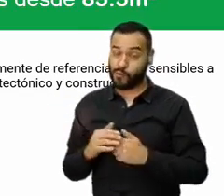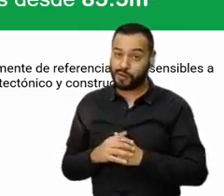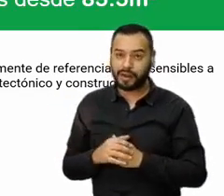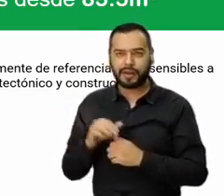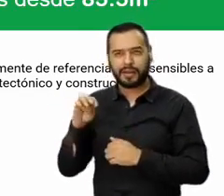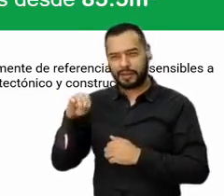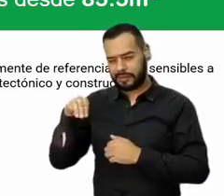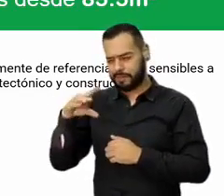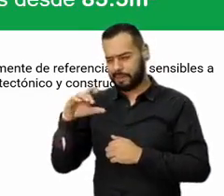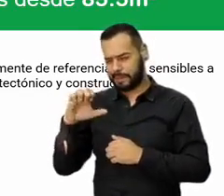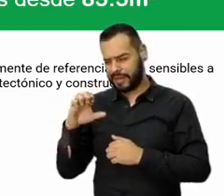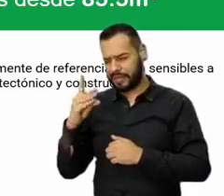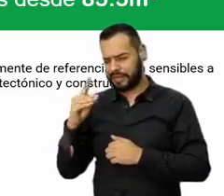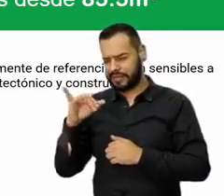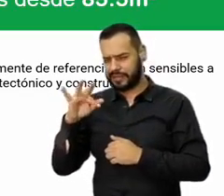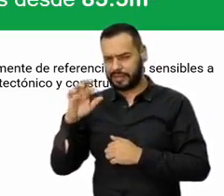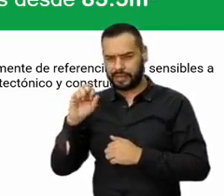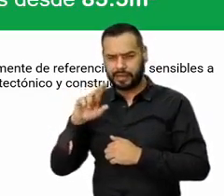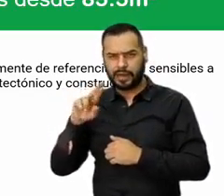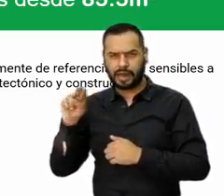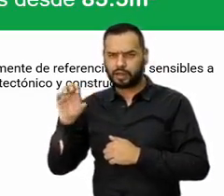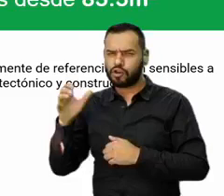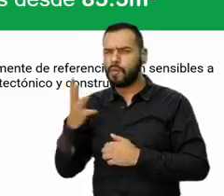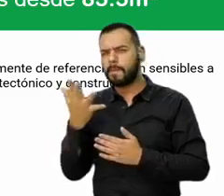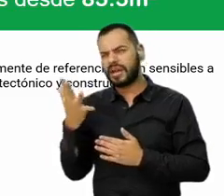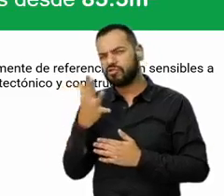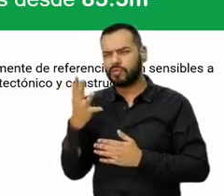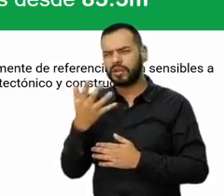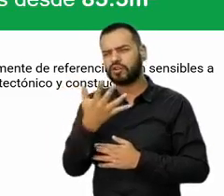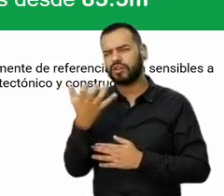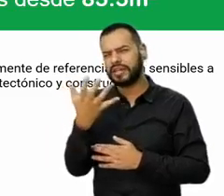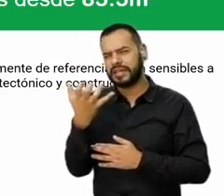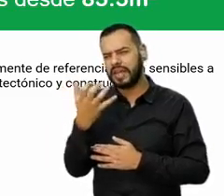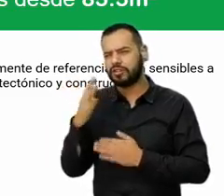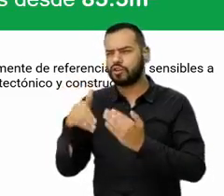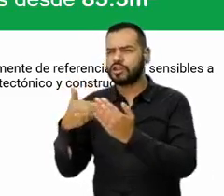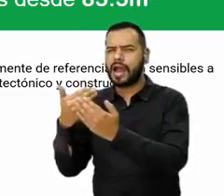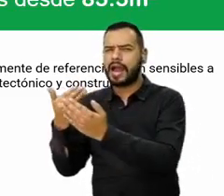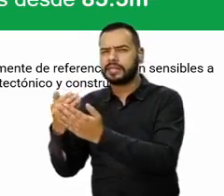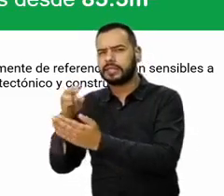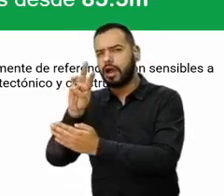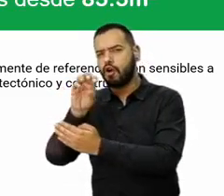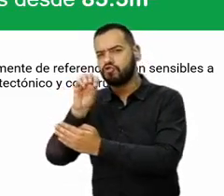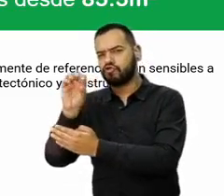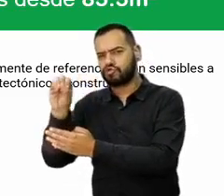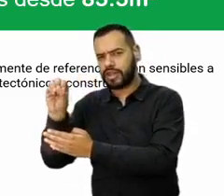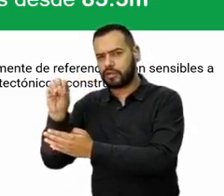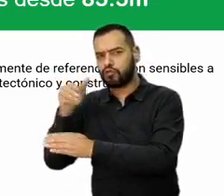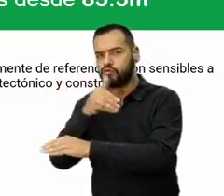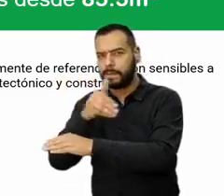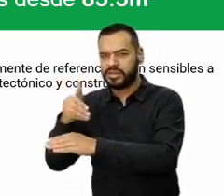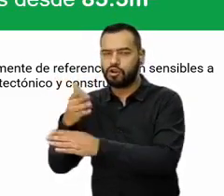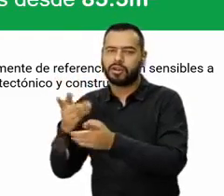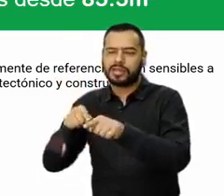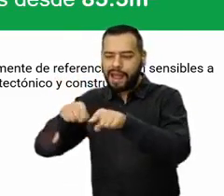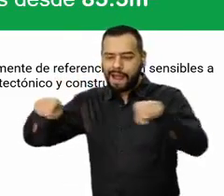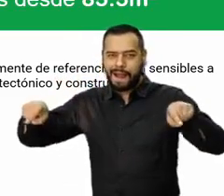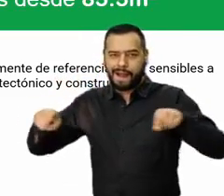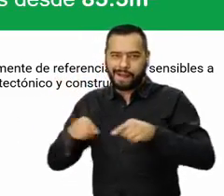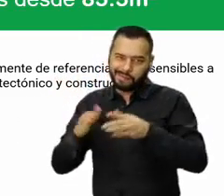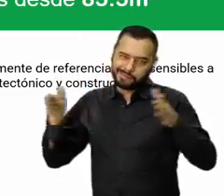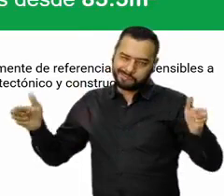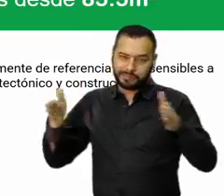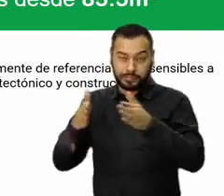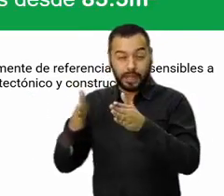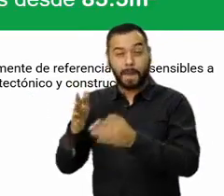parte más o menos desde 500 aproximadamente hasta 800 millones, depende de las áreas que él quiera. Pero